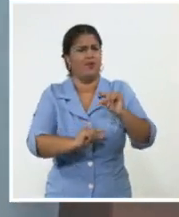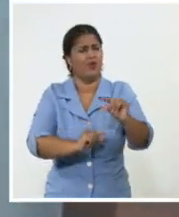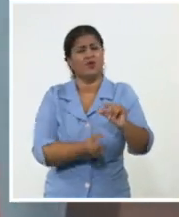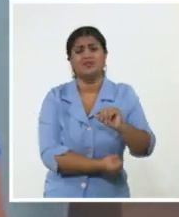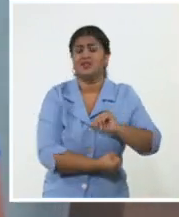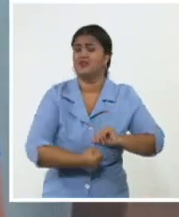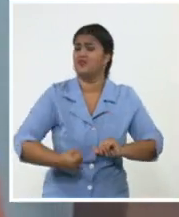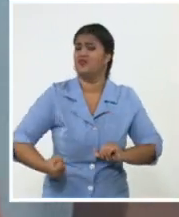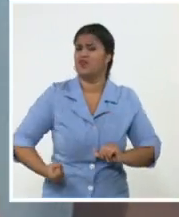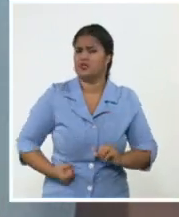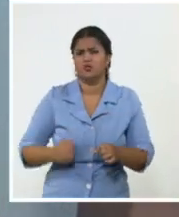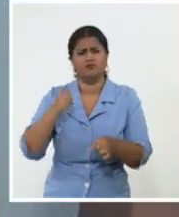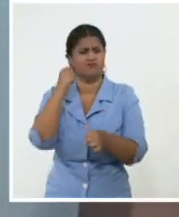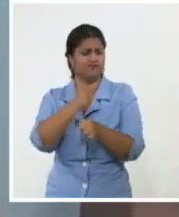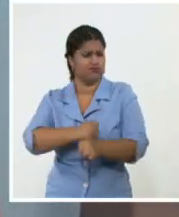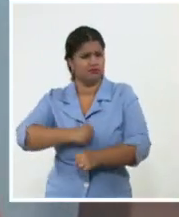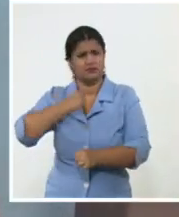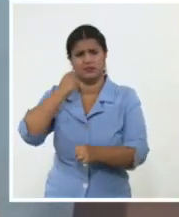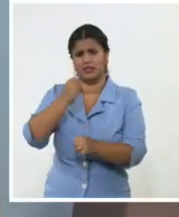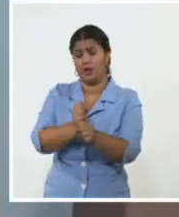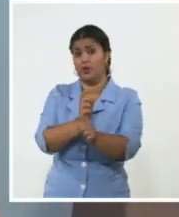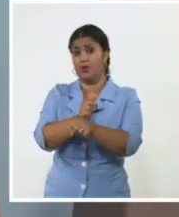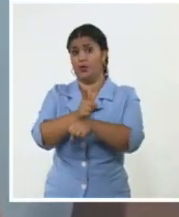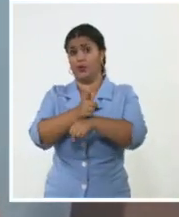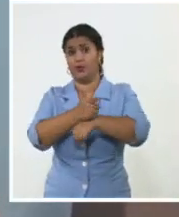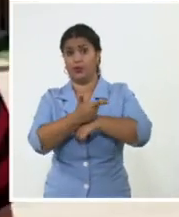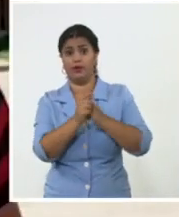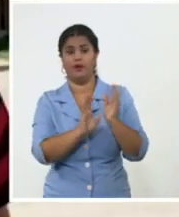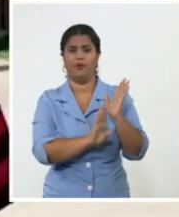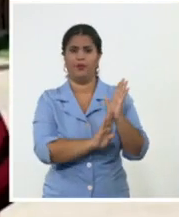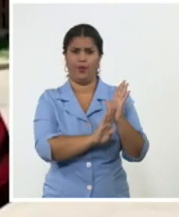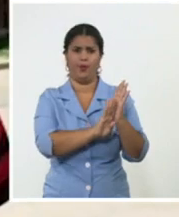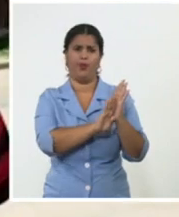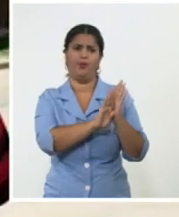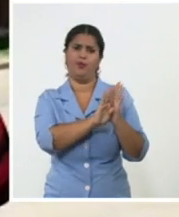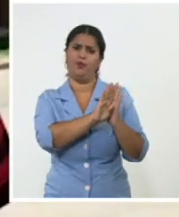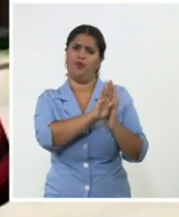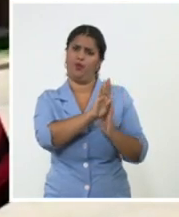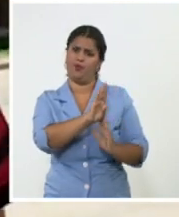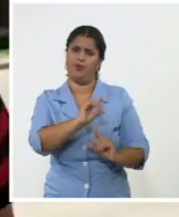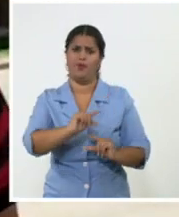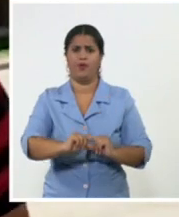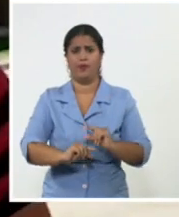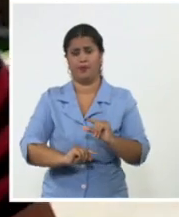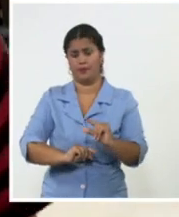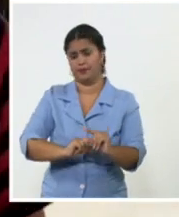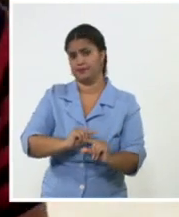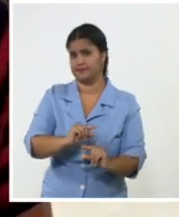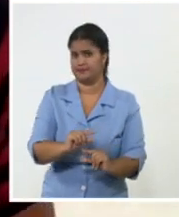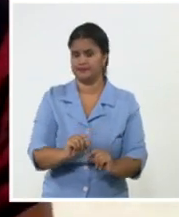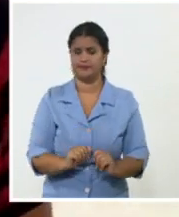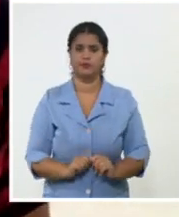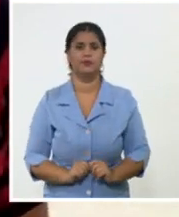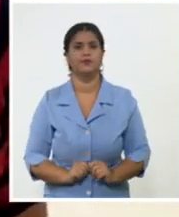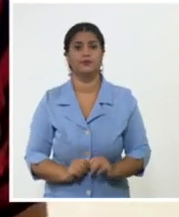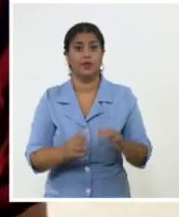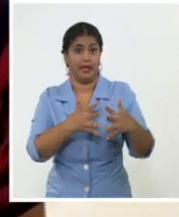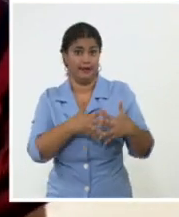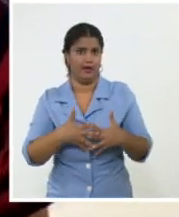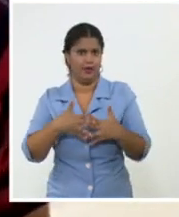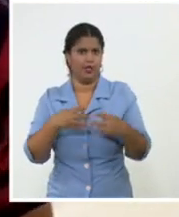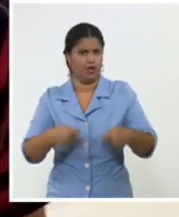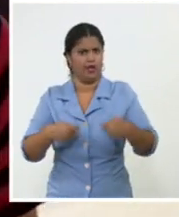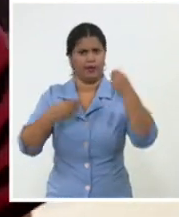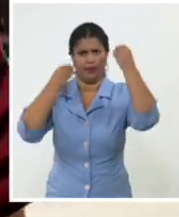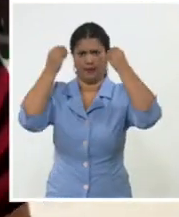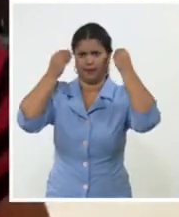bloqueado, sin estar oprimido por una fuerza imperial. Se le debería dar la oportunidad a Cuba de demostrarse a sí misma y por supuesto al